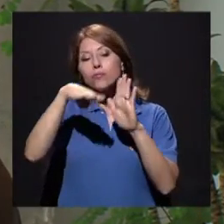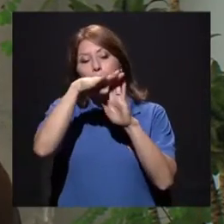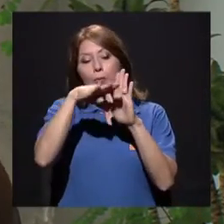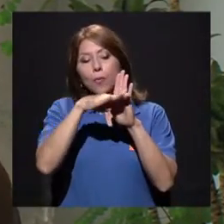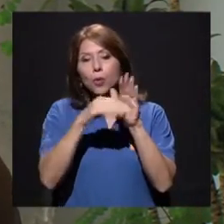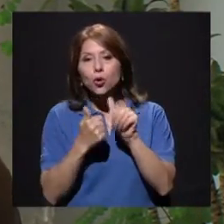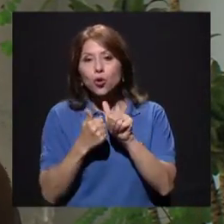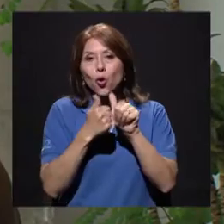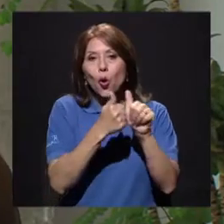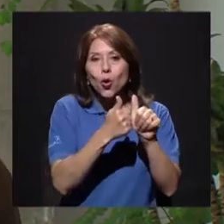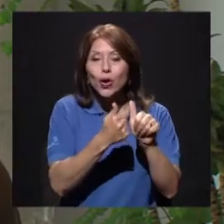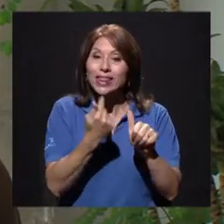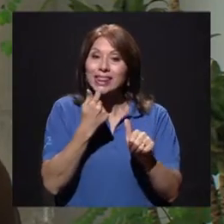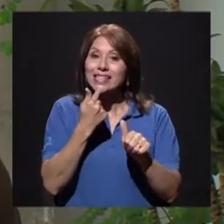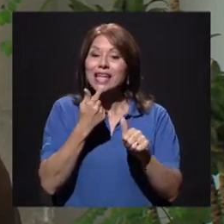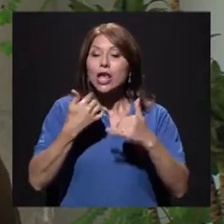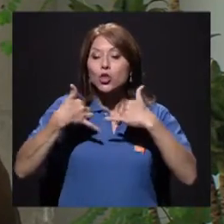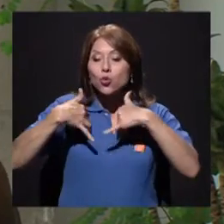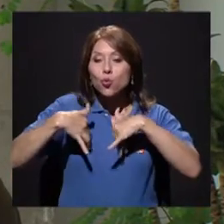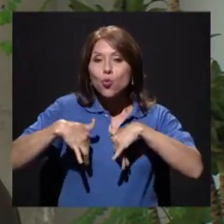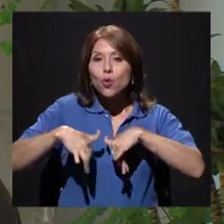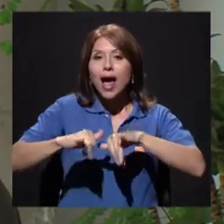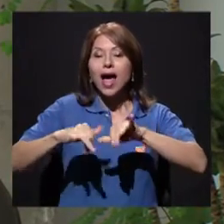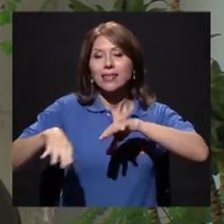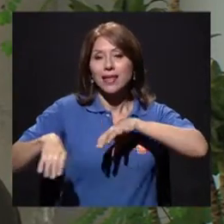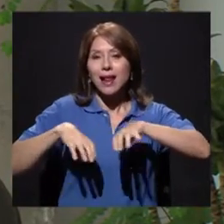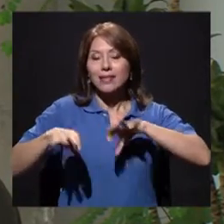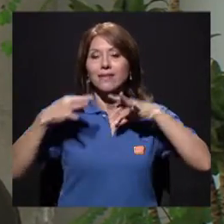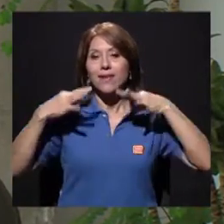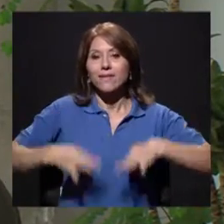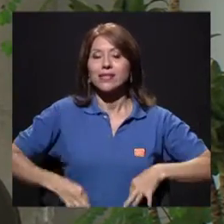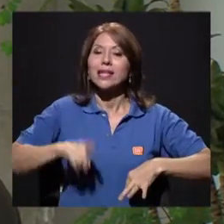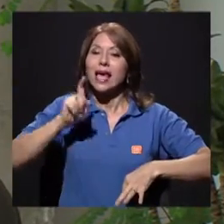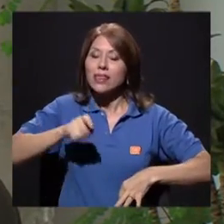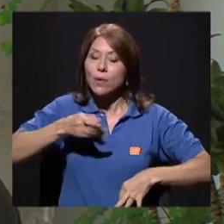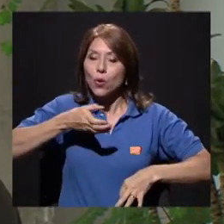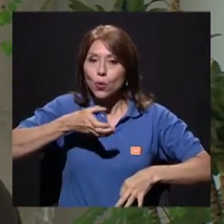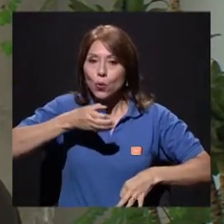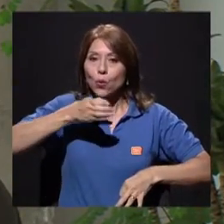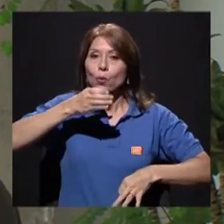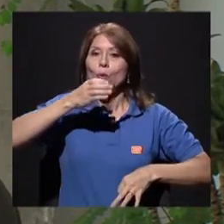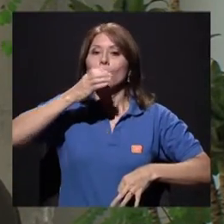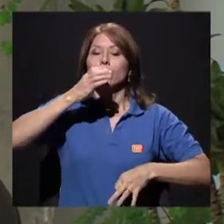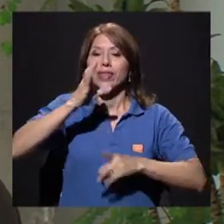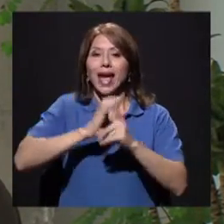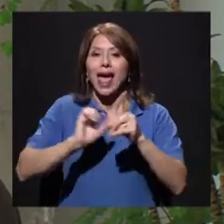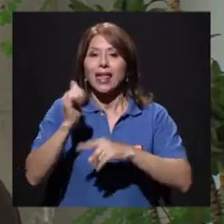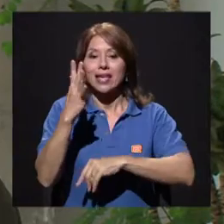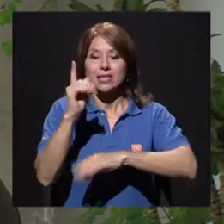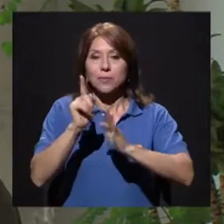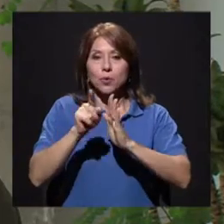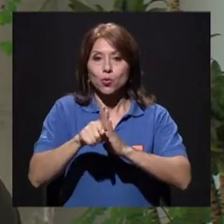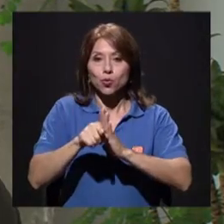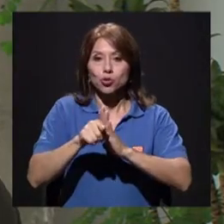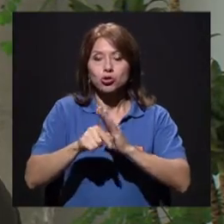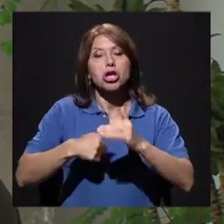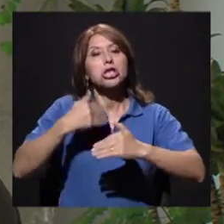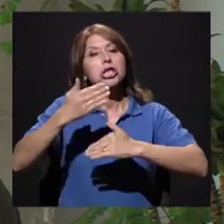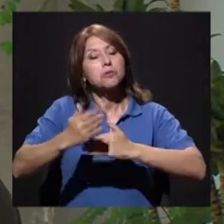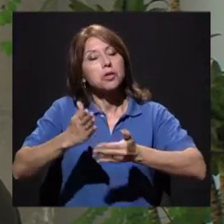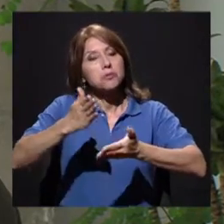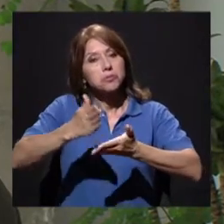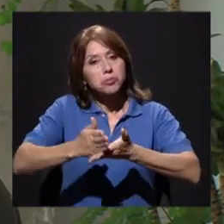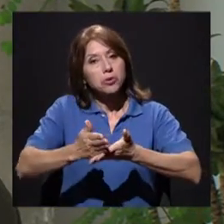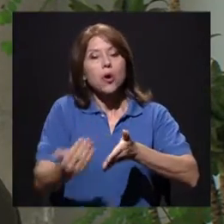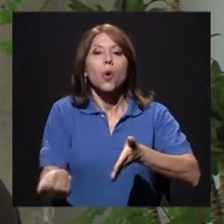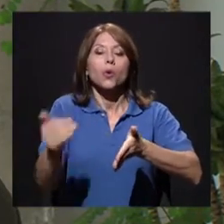yo tengo que estar hidratándome constantemente cada 15 minutos, tengo que hacer una pausa, hidratarme, ¿verdad? Y